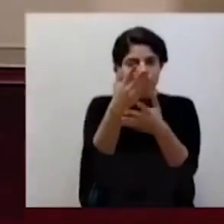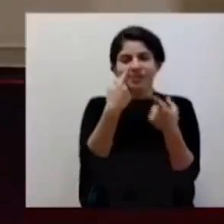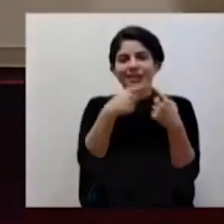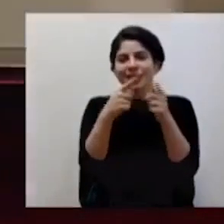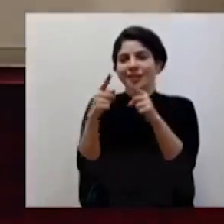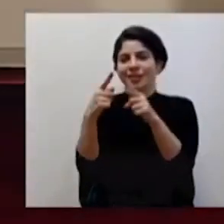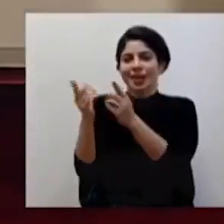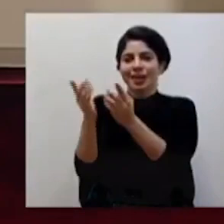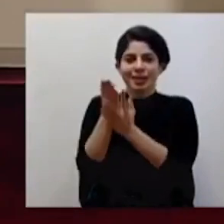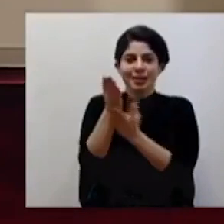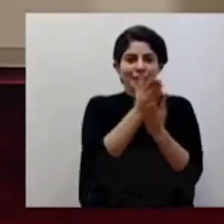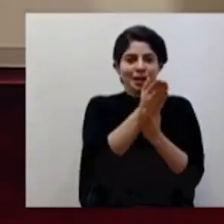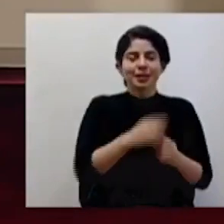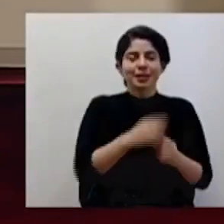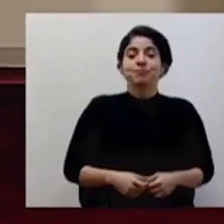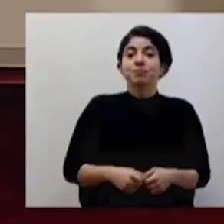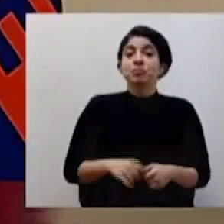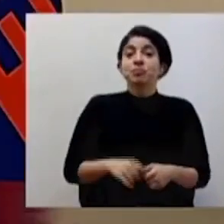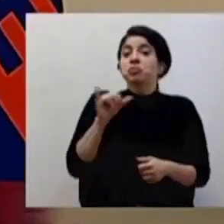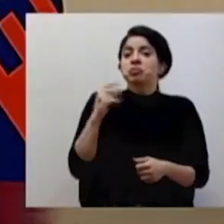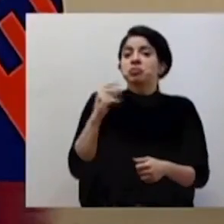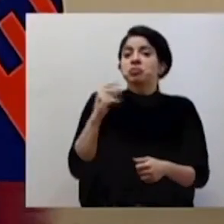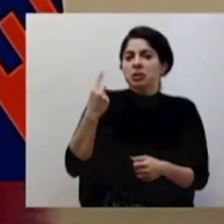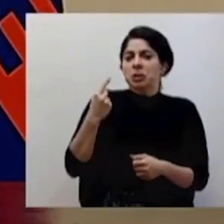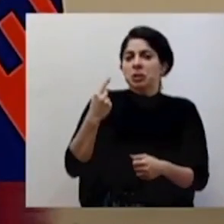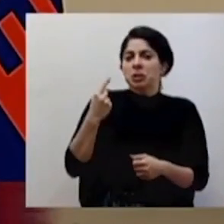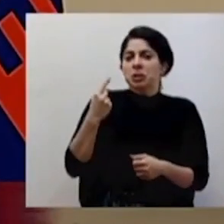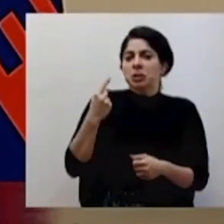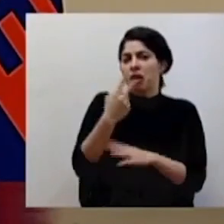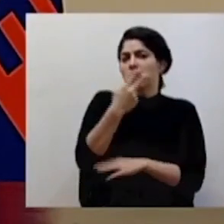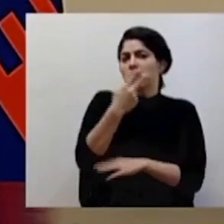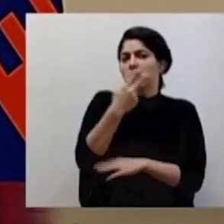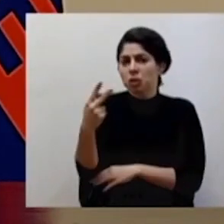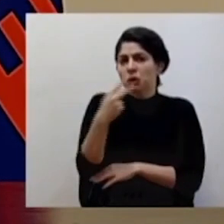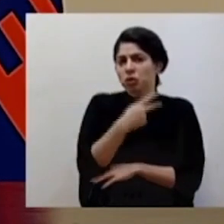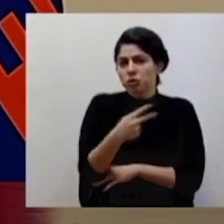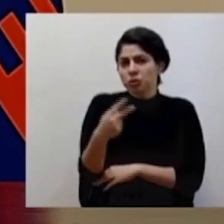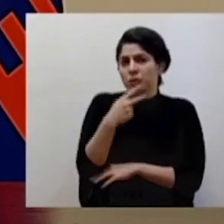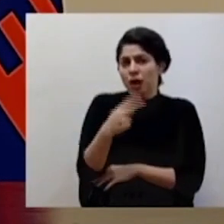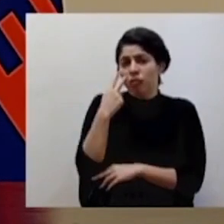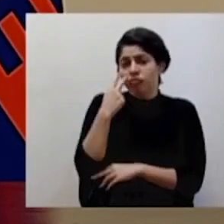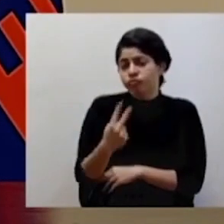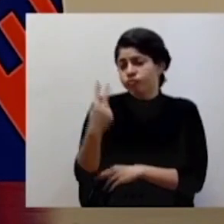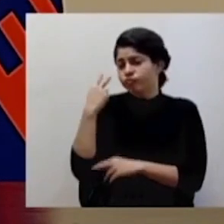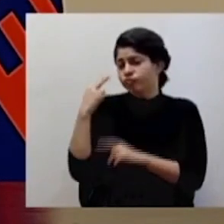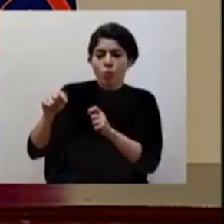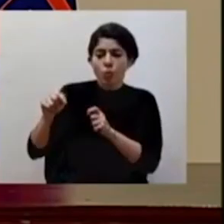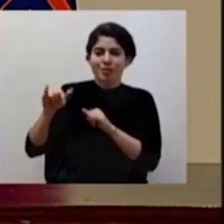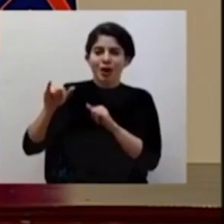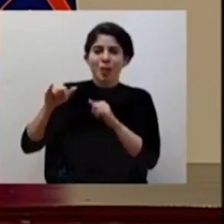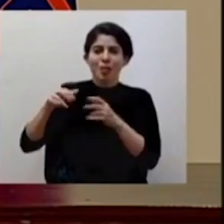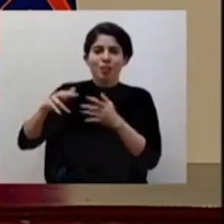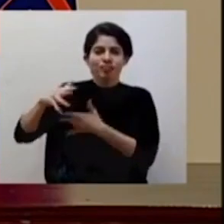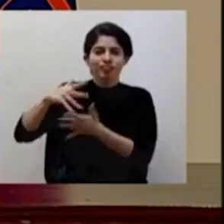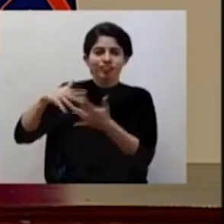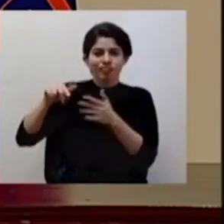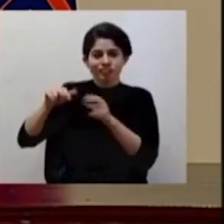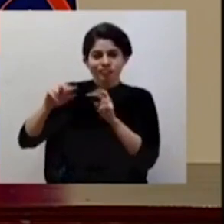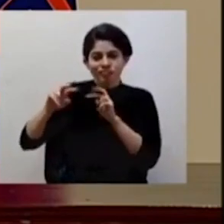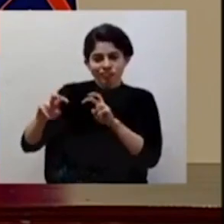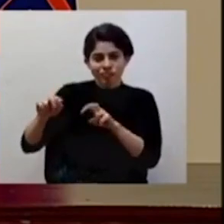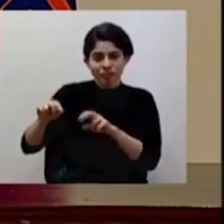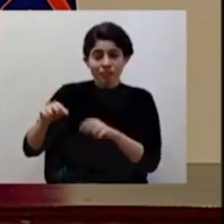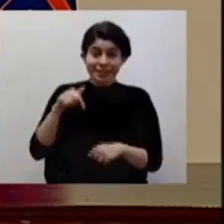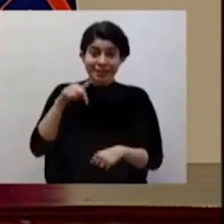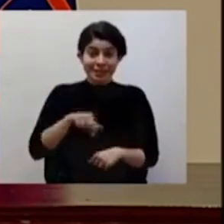medios. Como es usual, cada dos semanas hacemos la revisión de los indicadores epidemiológicos. Para esta semana tenemos